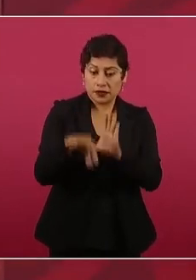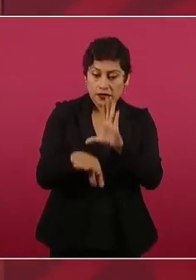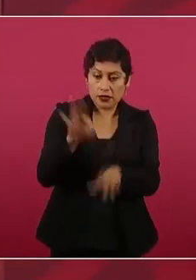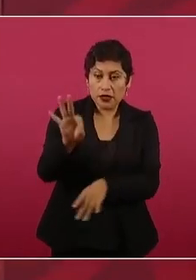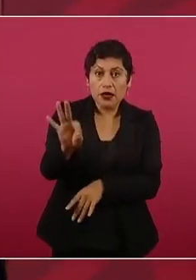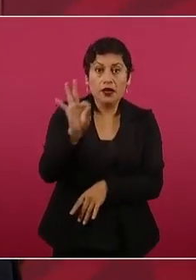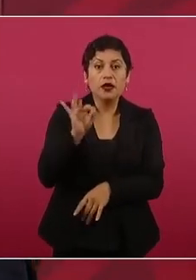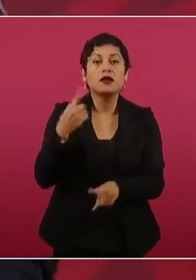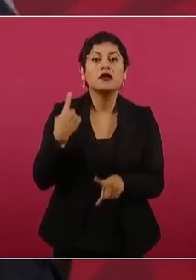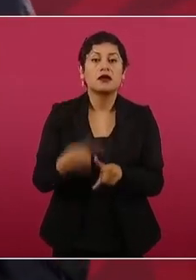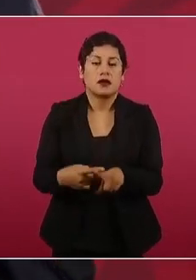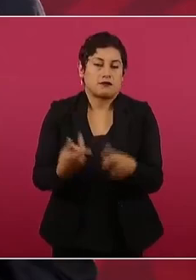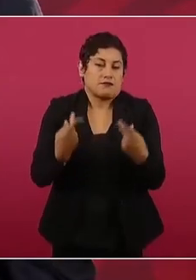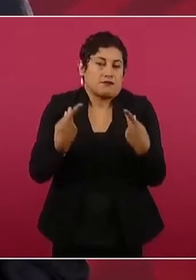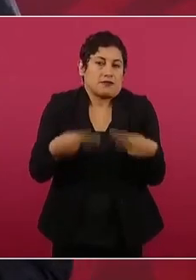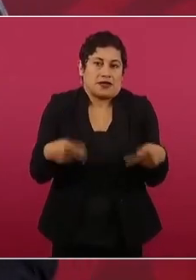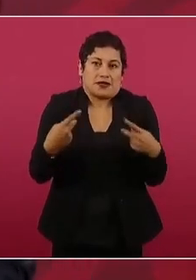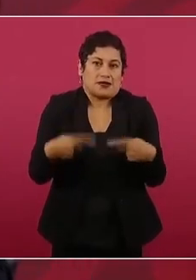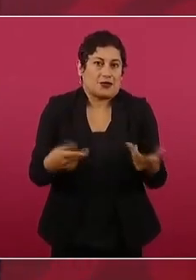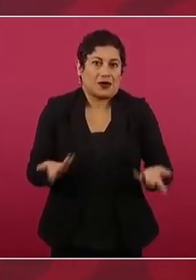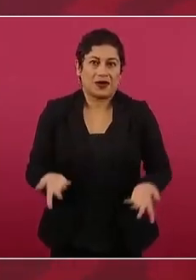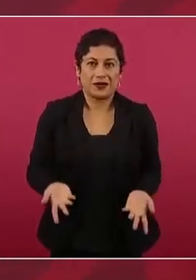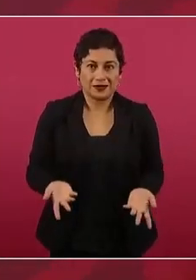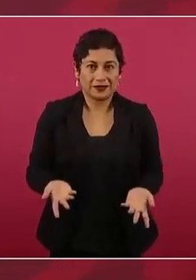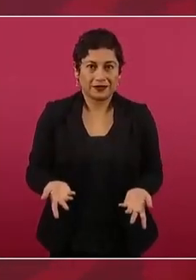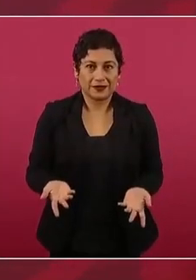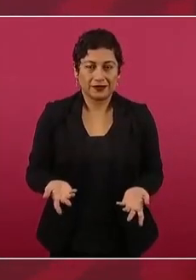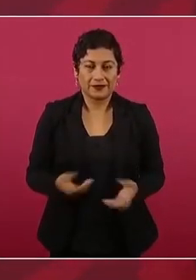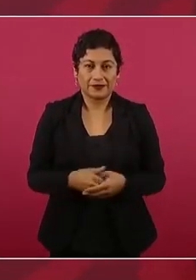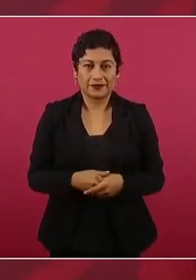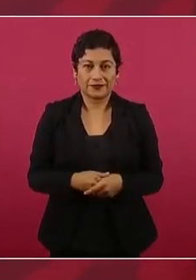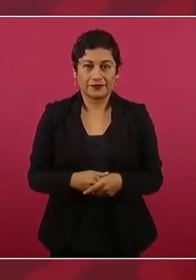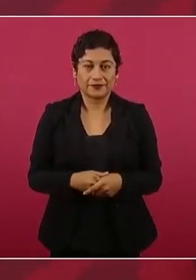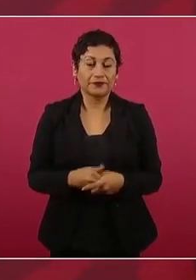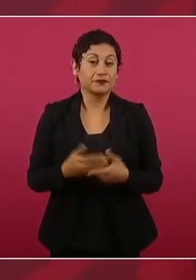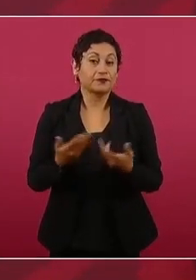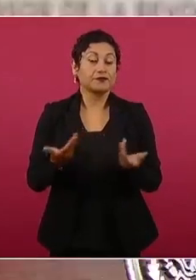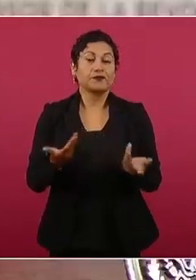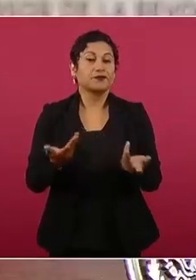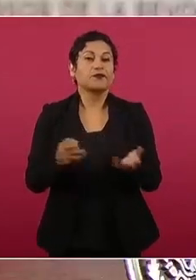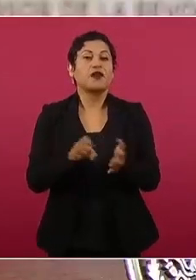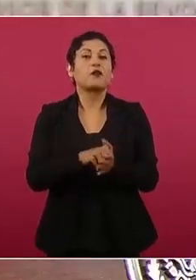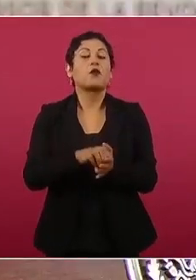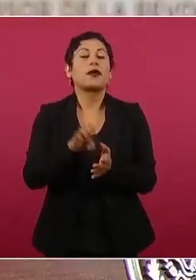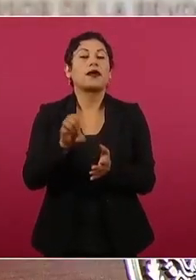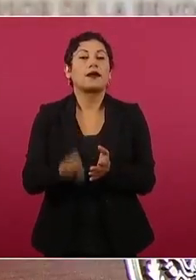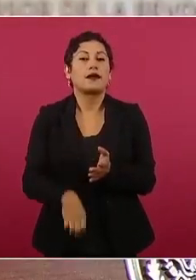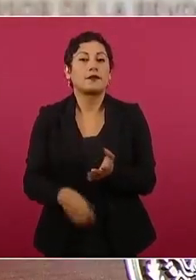Ya no hace falta ni hacer un llamado para que